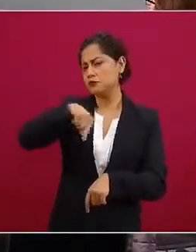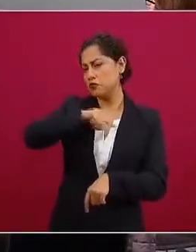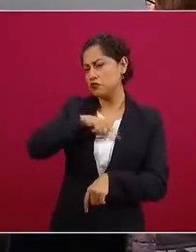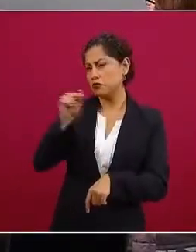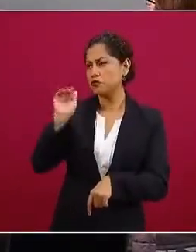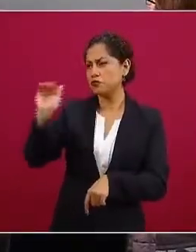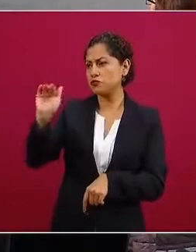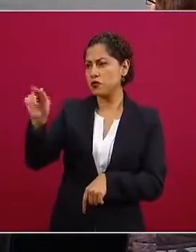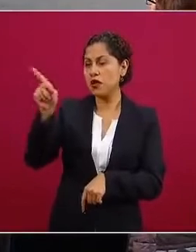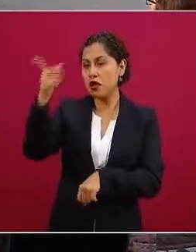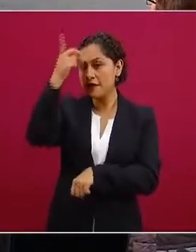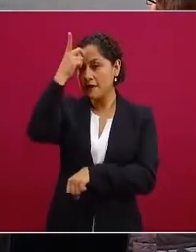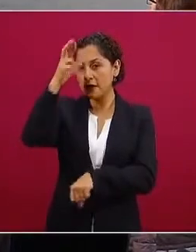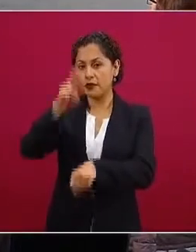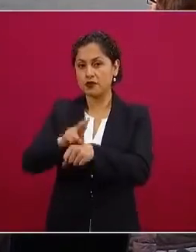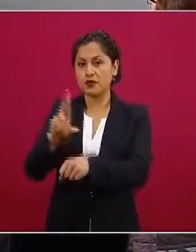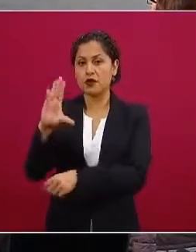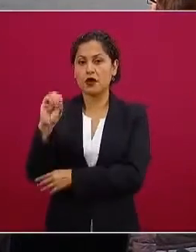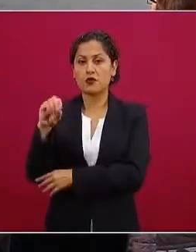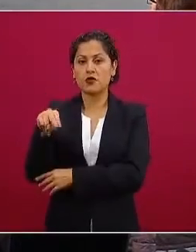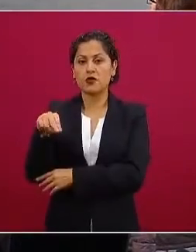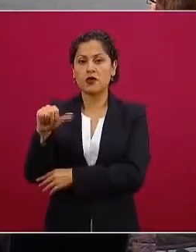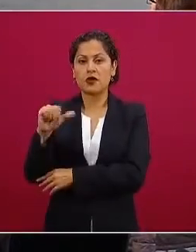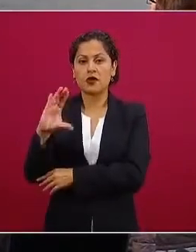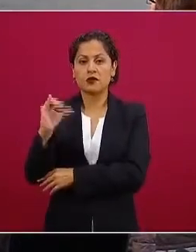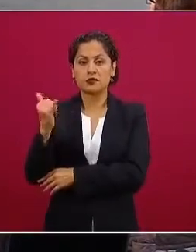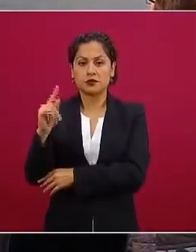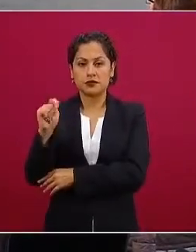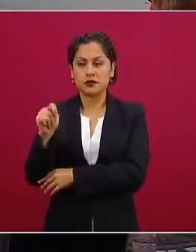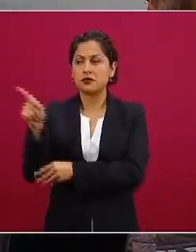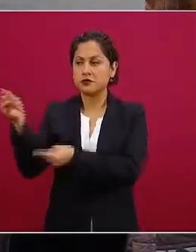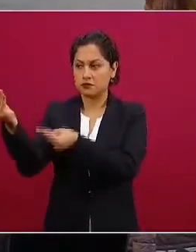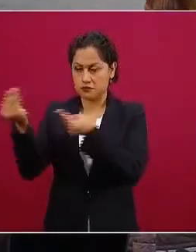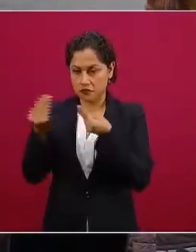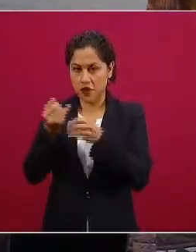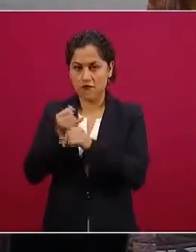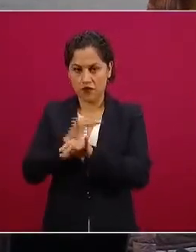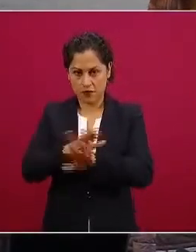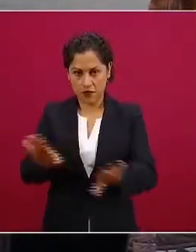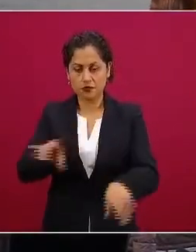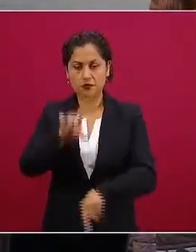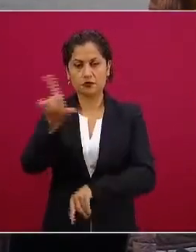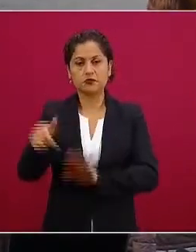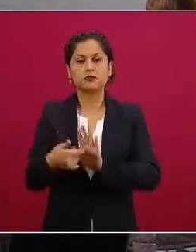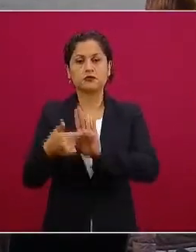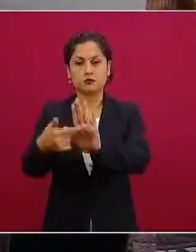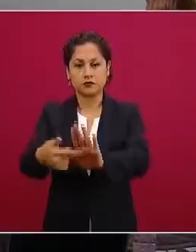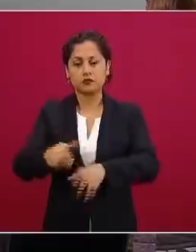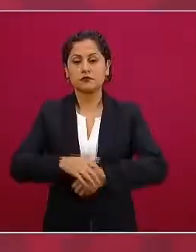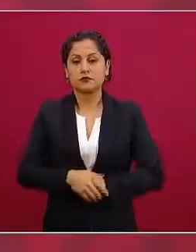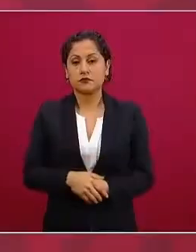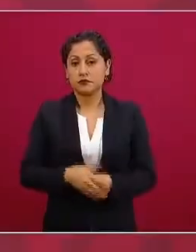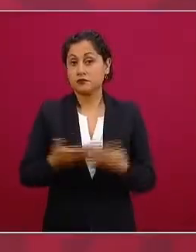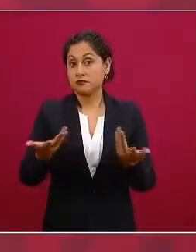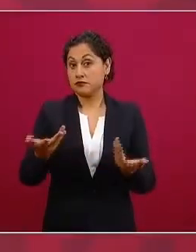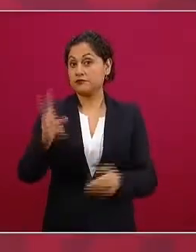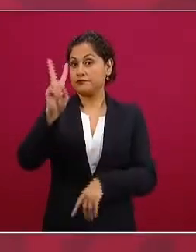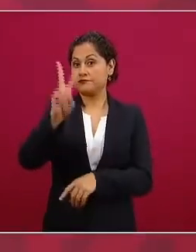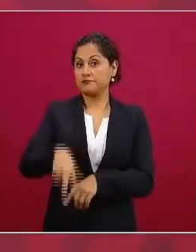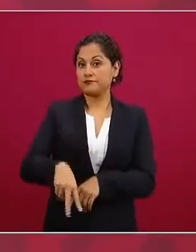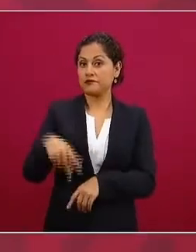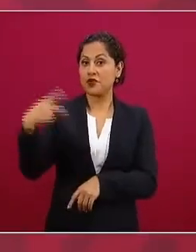de Conacyt que nos entregue esa información que dicho sea de paso están haciendo un trabajo